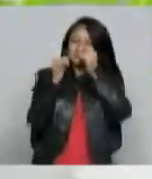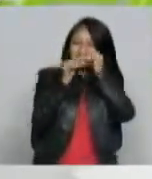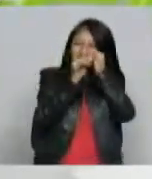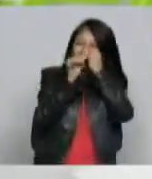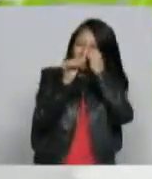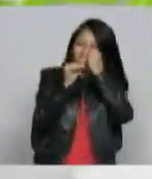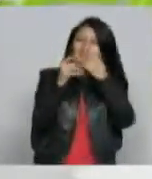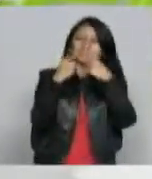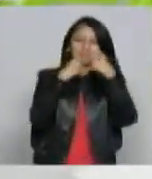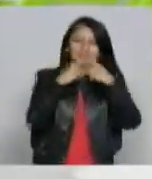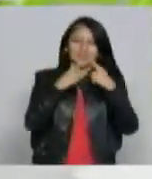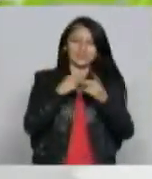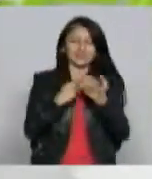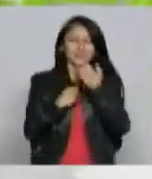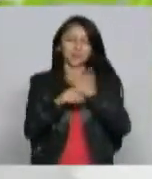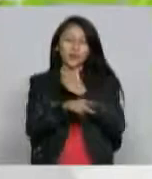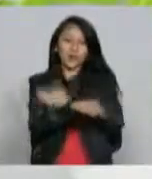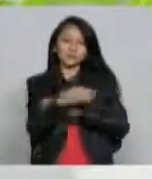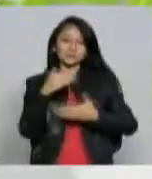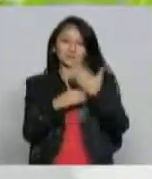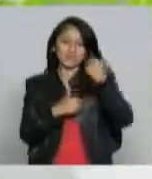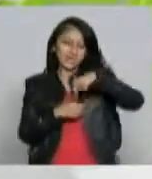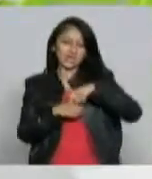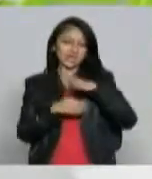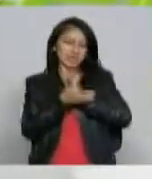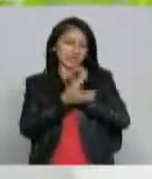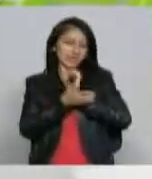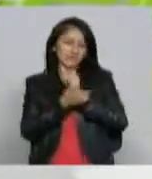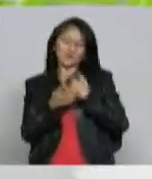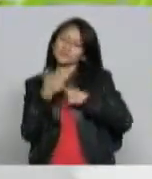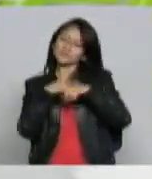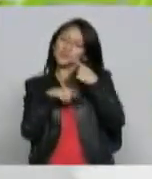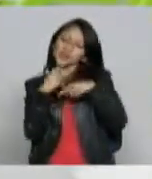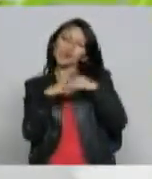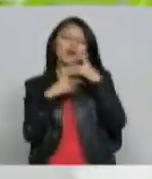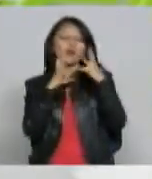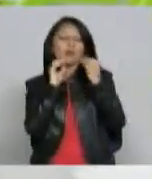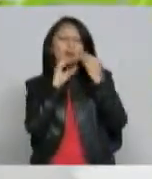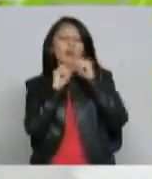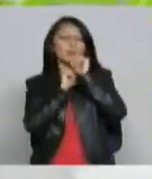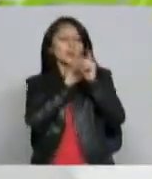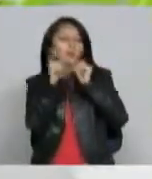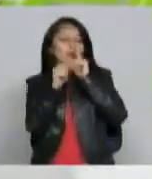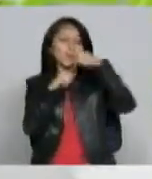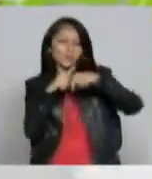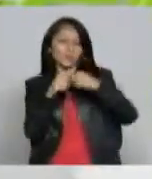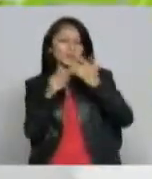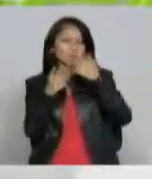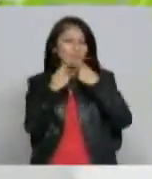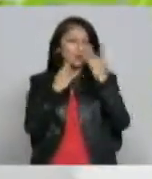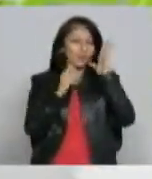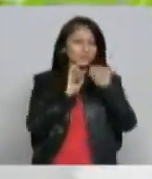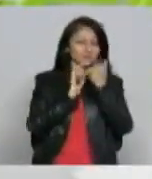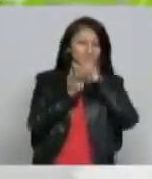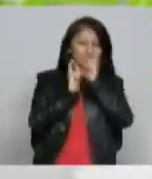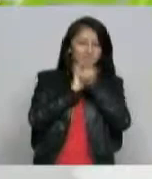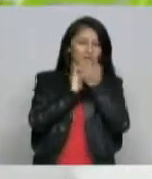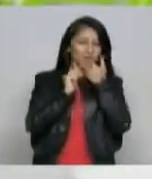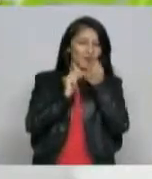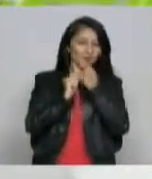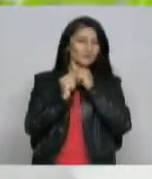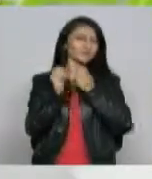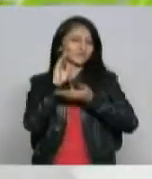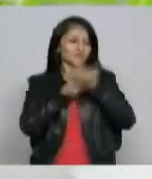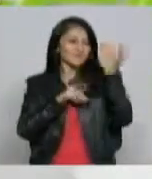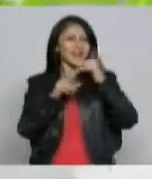al comienzo se hizo solamente dentro del estudio pero nos dimos cuenta que la idea era sacar sala de prensa pues a la calle para que la gente compartiera para